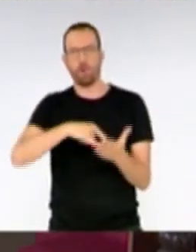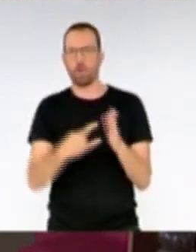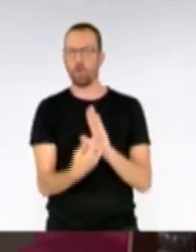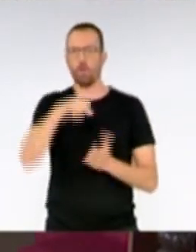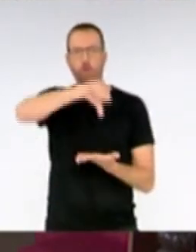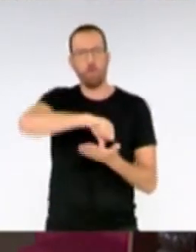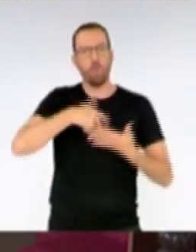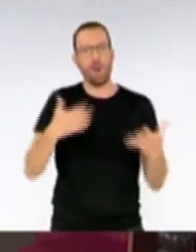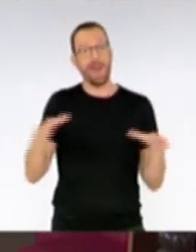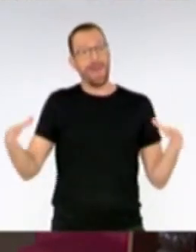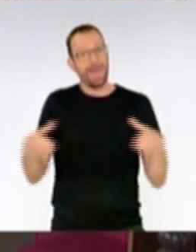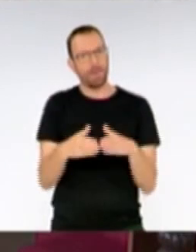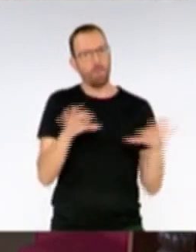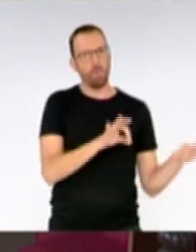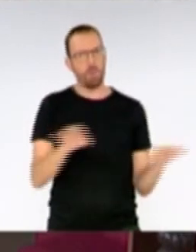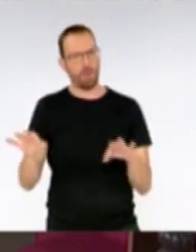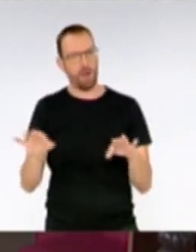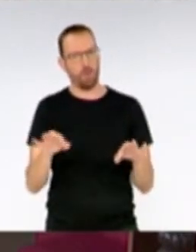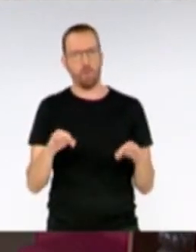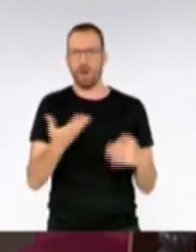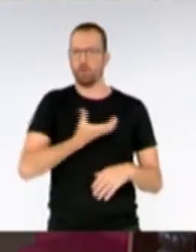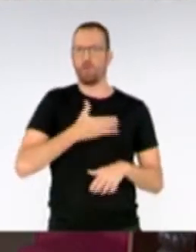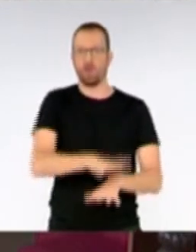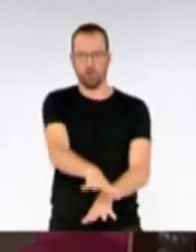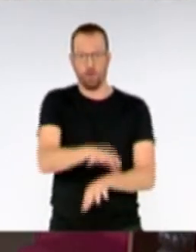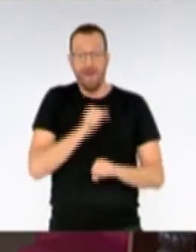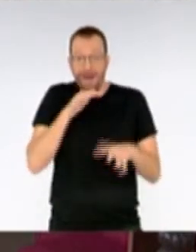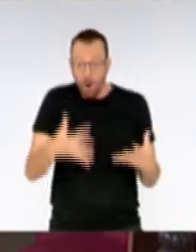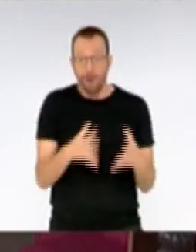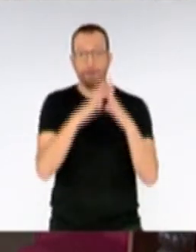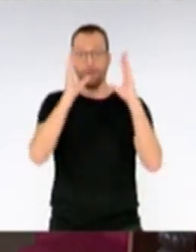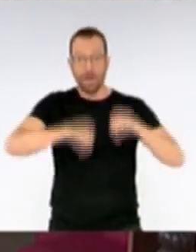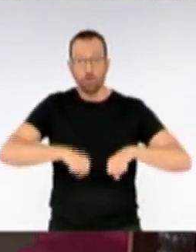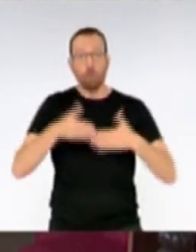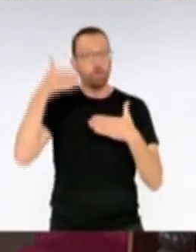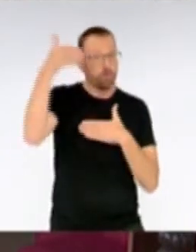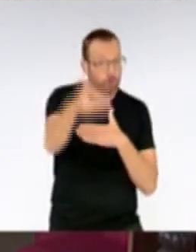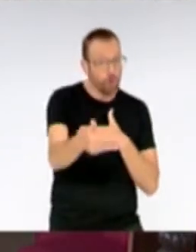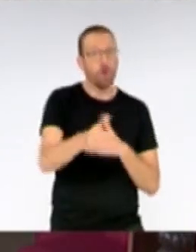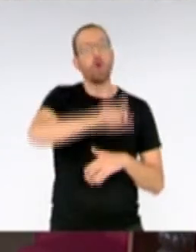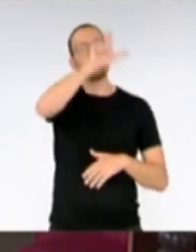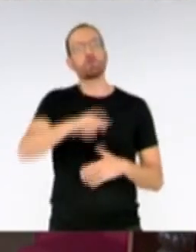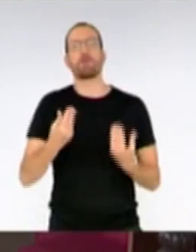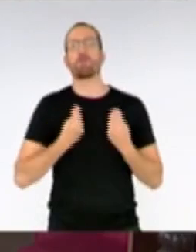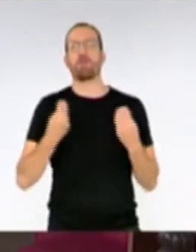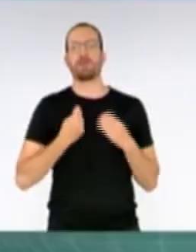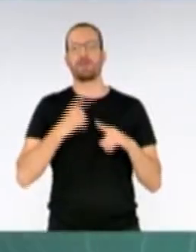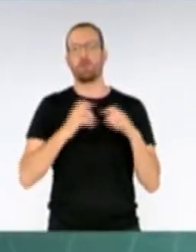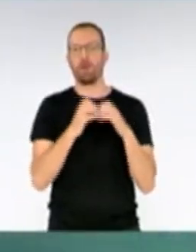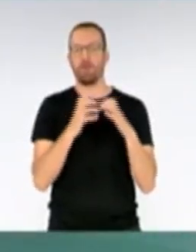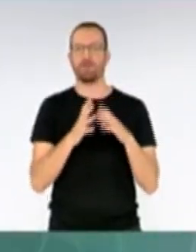hemos hecho un equipo preparados para gobernar y mi único pacto hoy y en el futuro será con los vecinos y vecinas de esta ciudad.